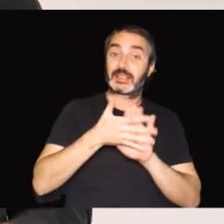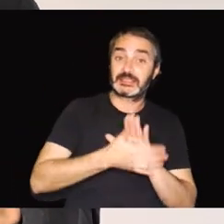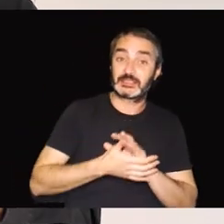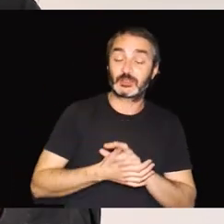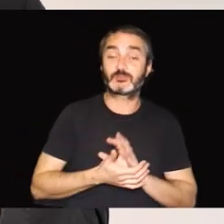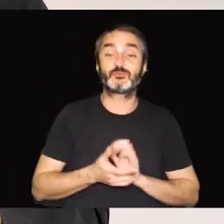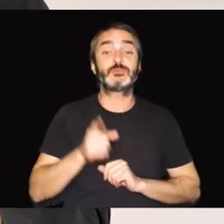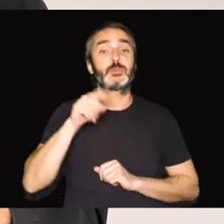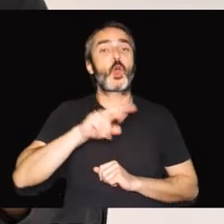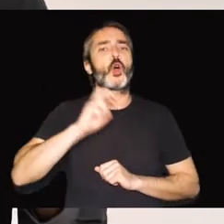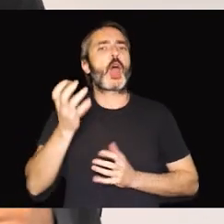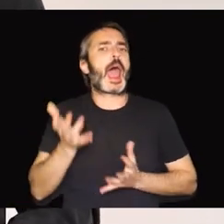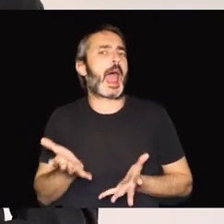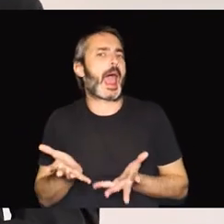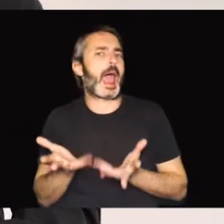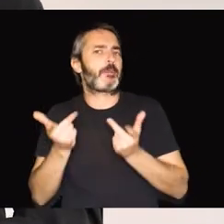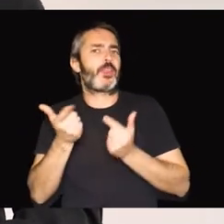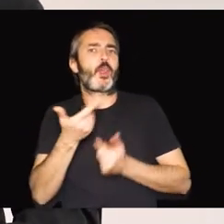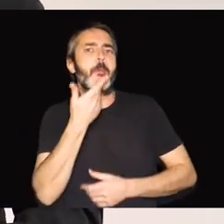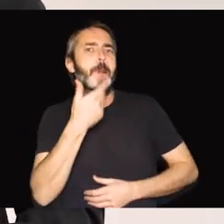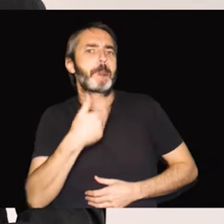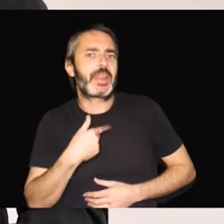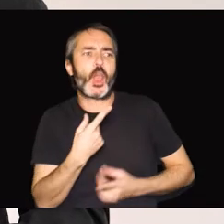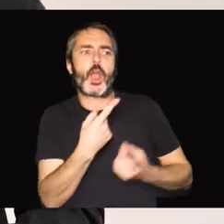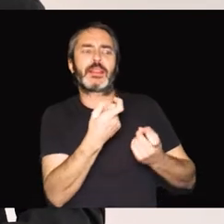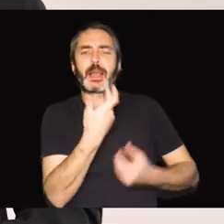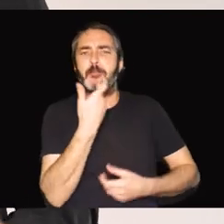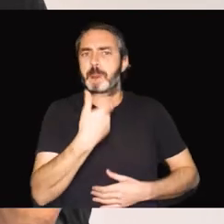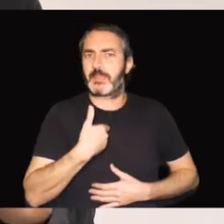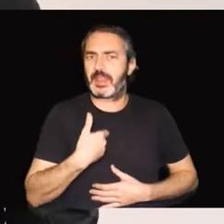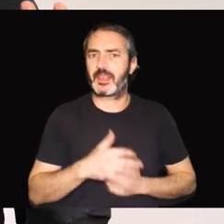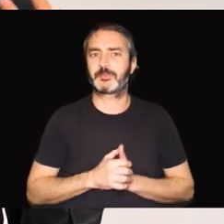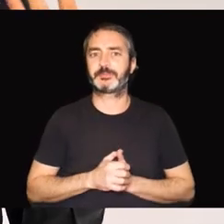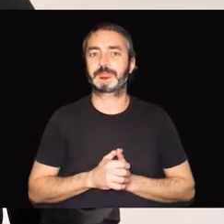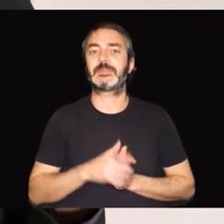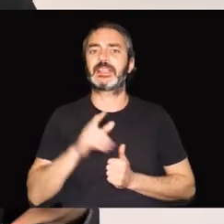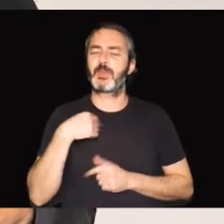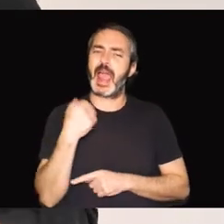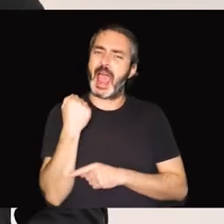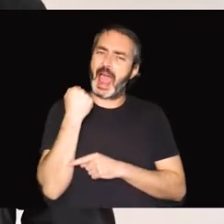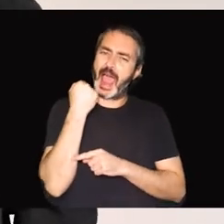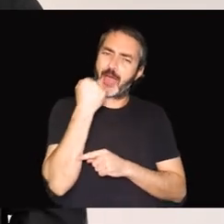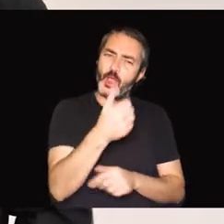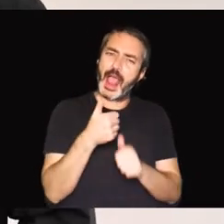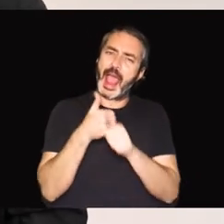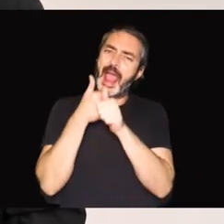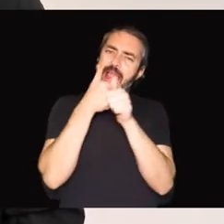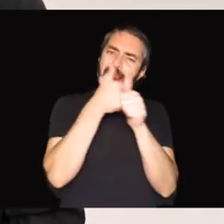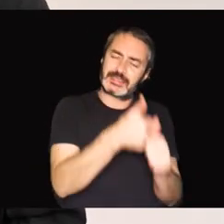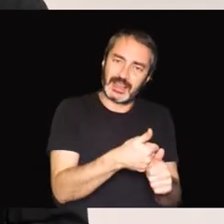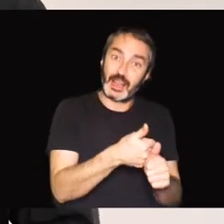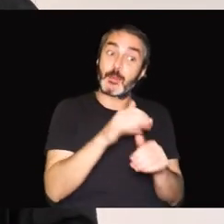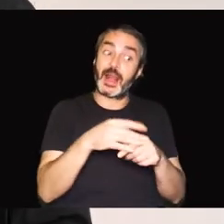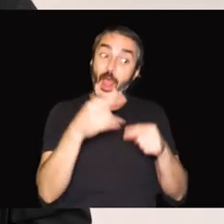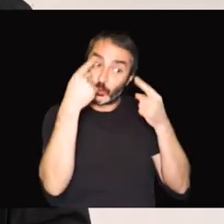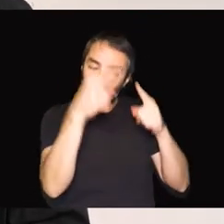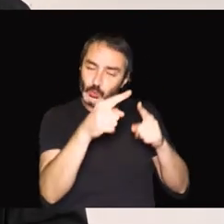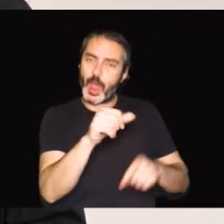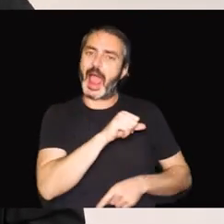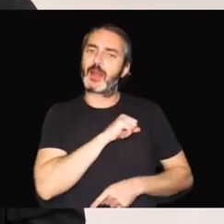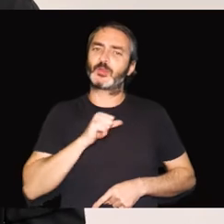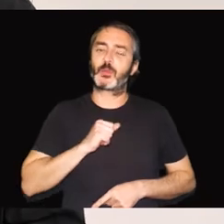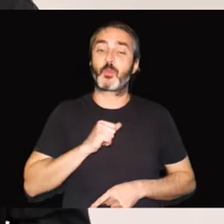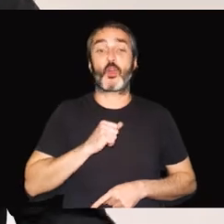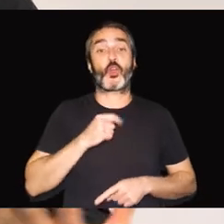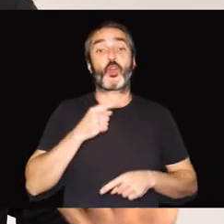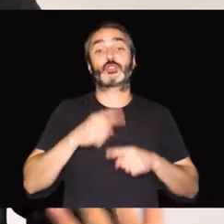También de otras habilidades que la persona desee o pueda necesitar la asistencia para la realización autónoma de tareas